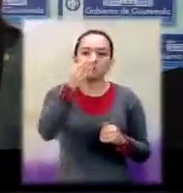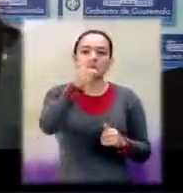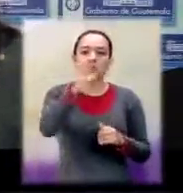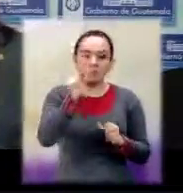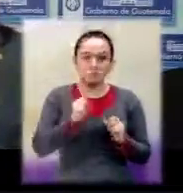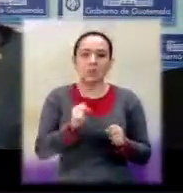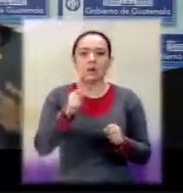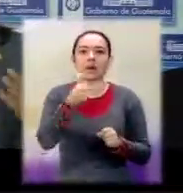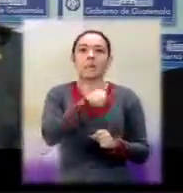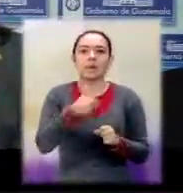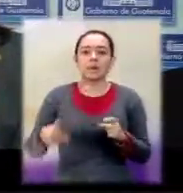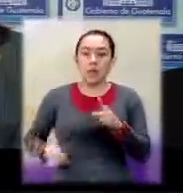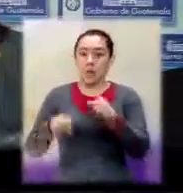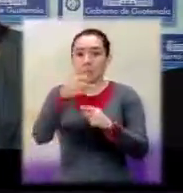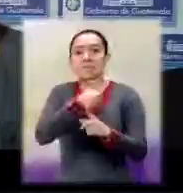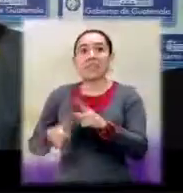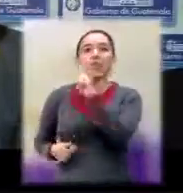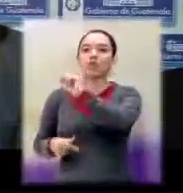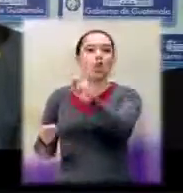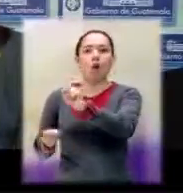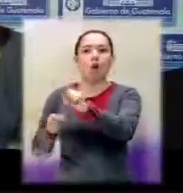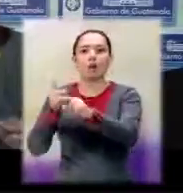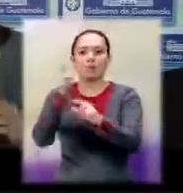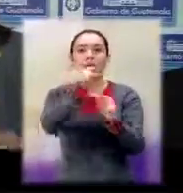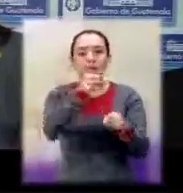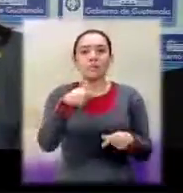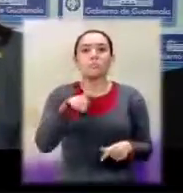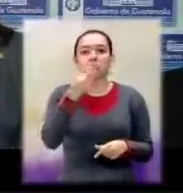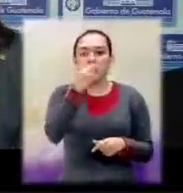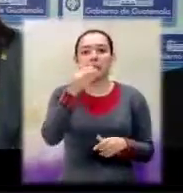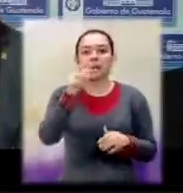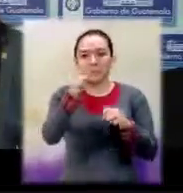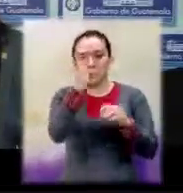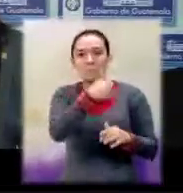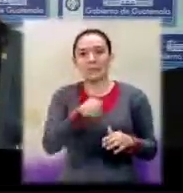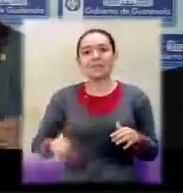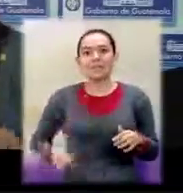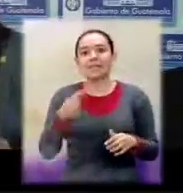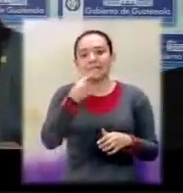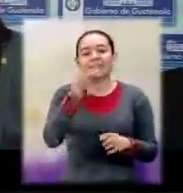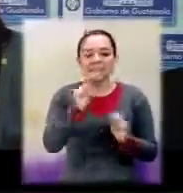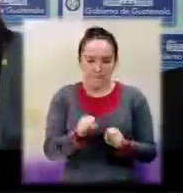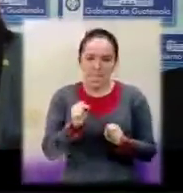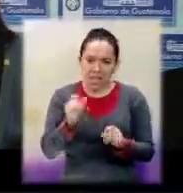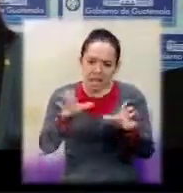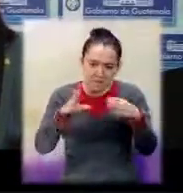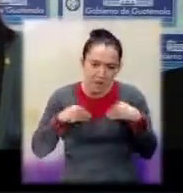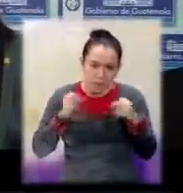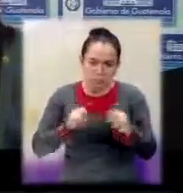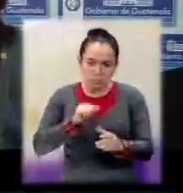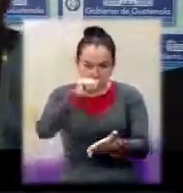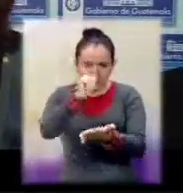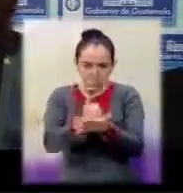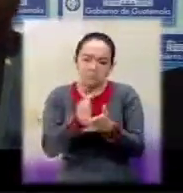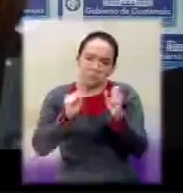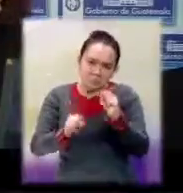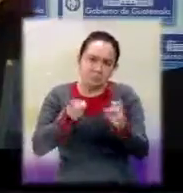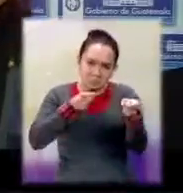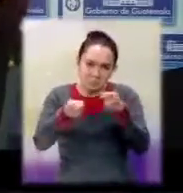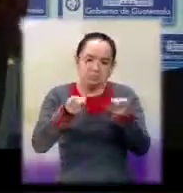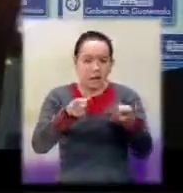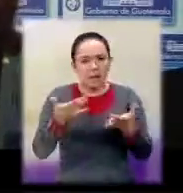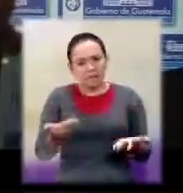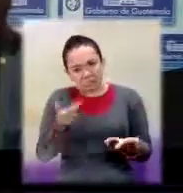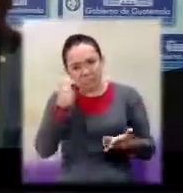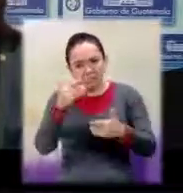dispuestos y abiertos a poder platicarla y explicarles por qué en algunos rubros nosotros no podríamos aceptar esa reducción,